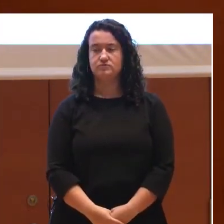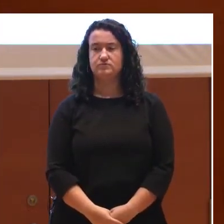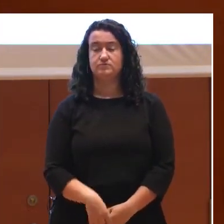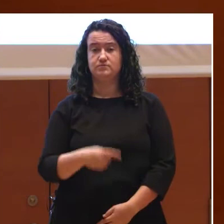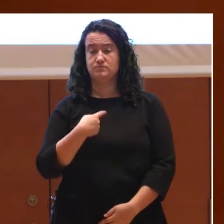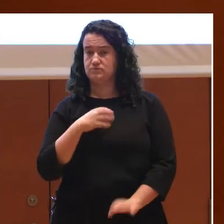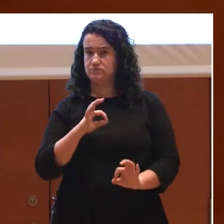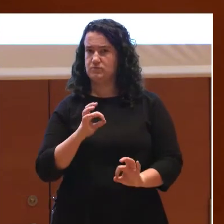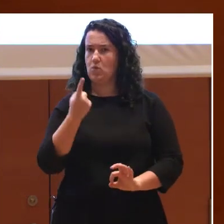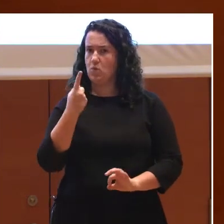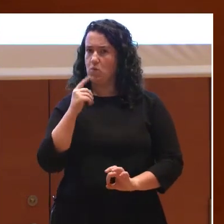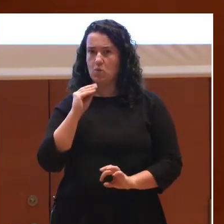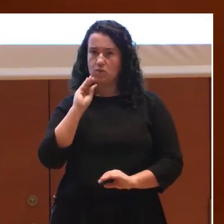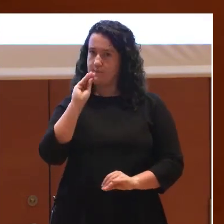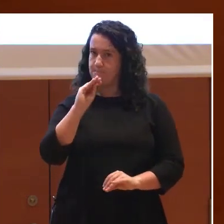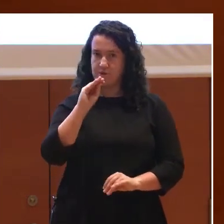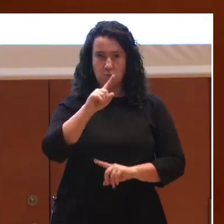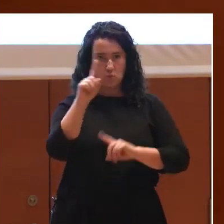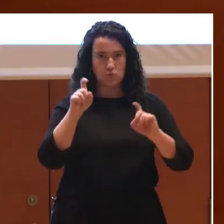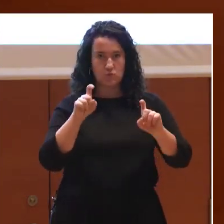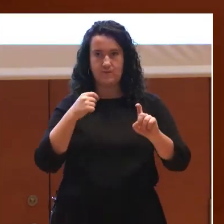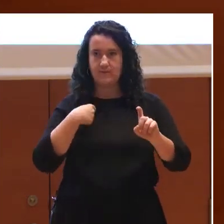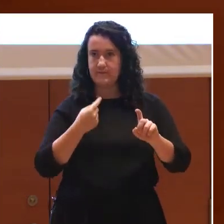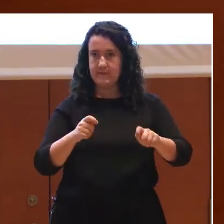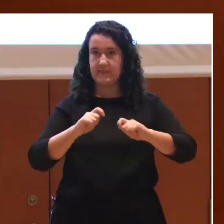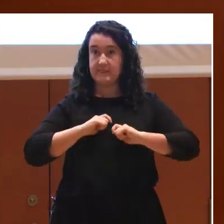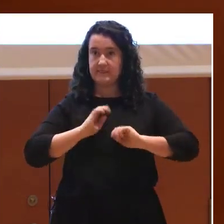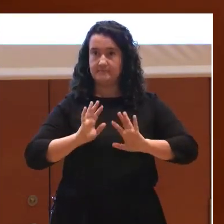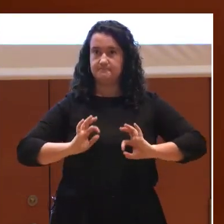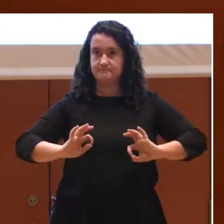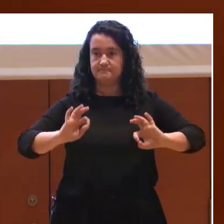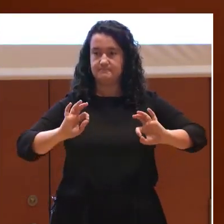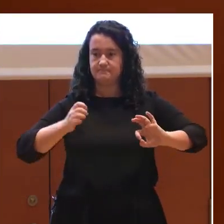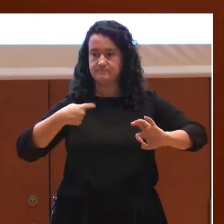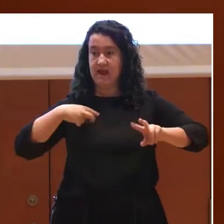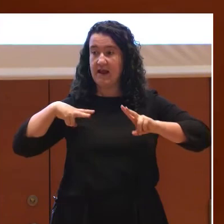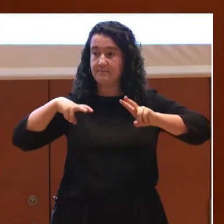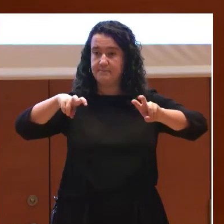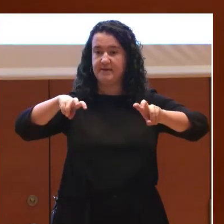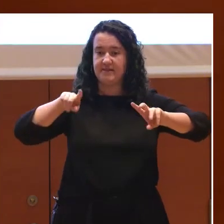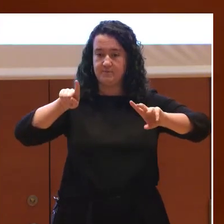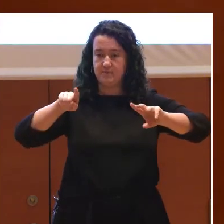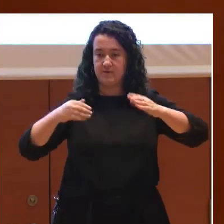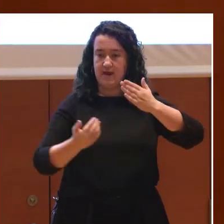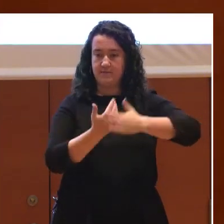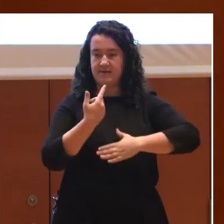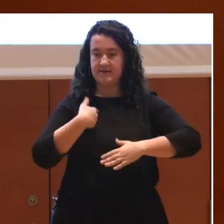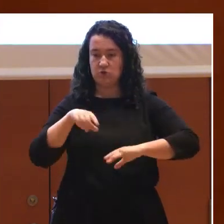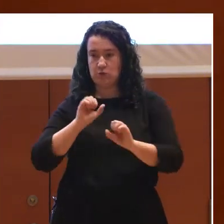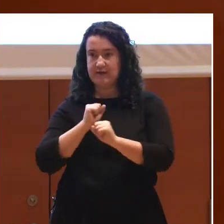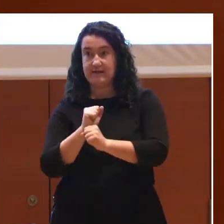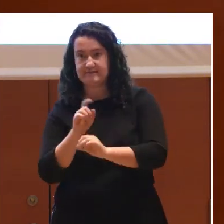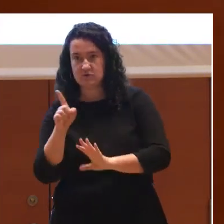especialmente evocadora y fíjate que ha sido al principio de la mañana con lo que ya me he quedado enganchada con ella. La